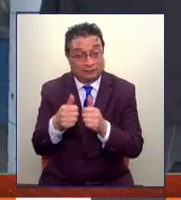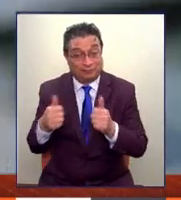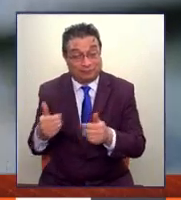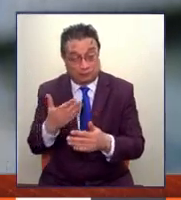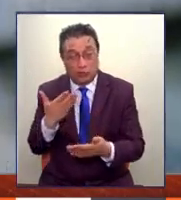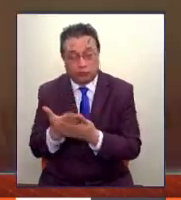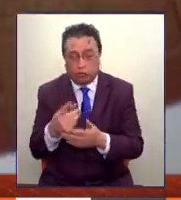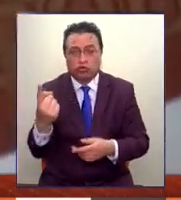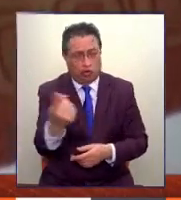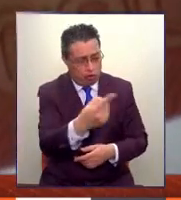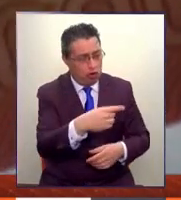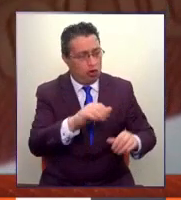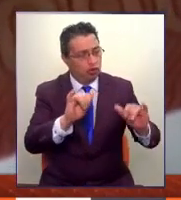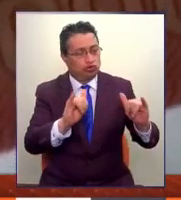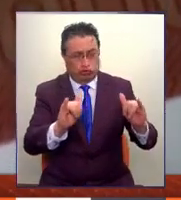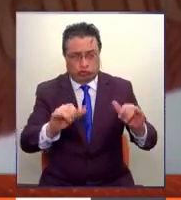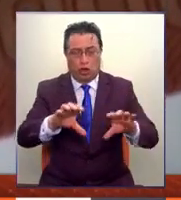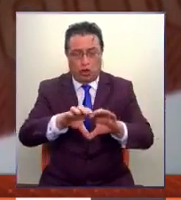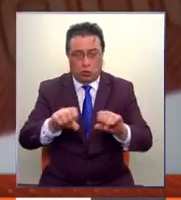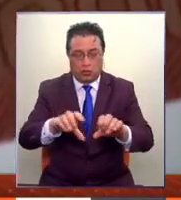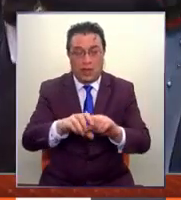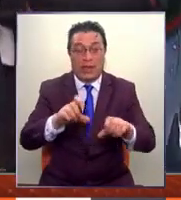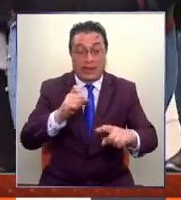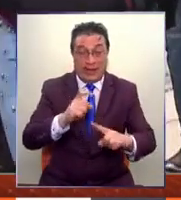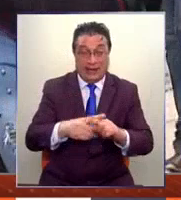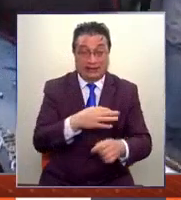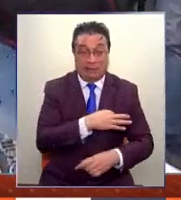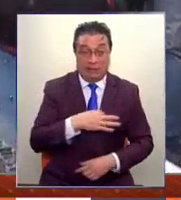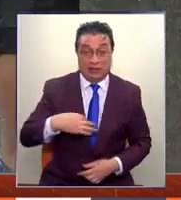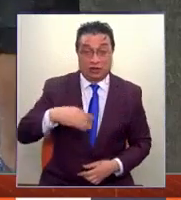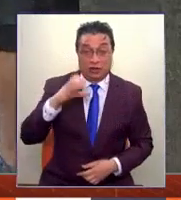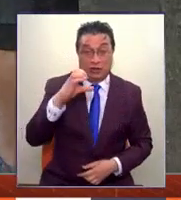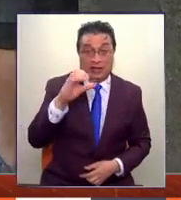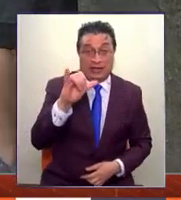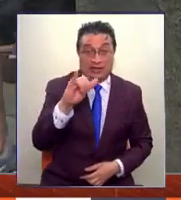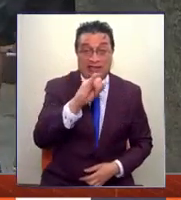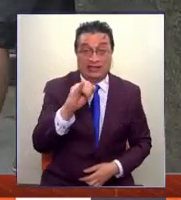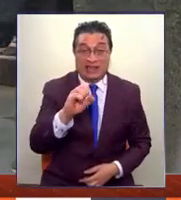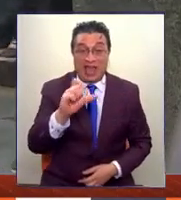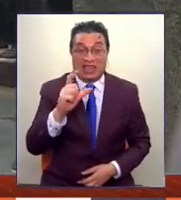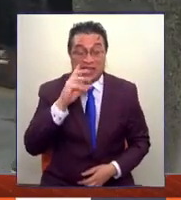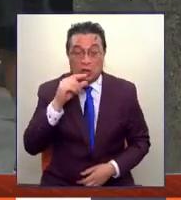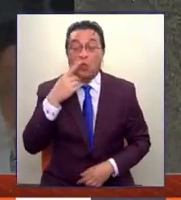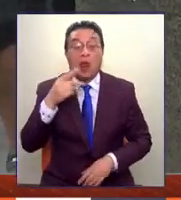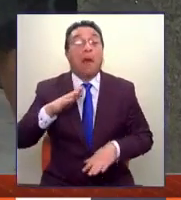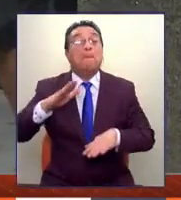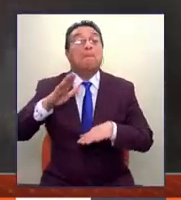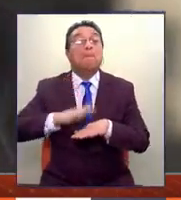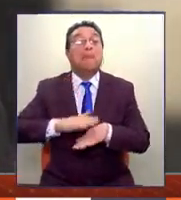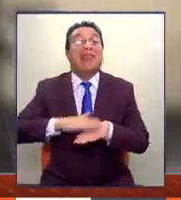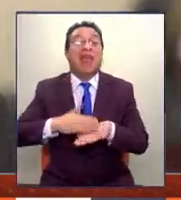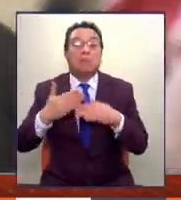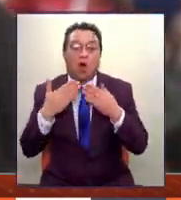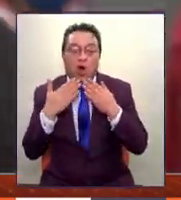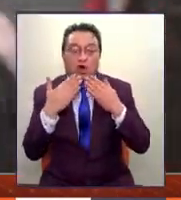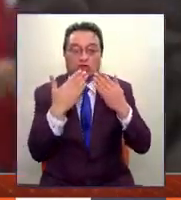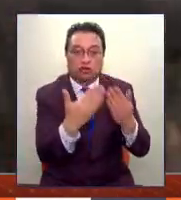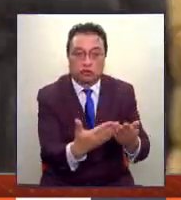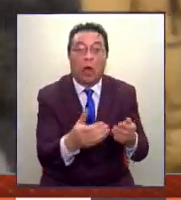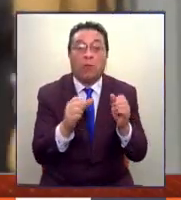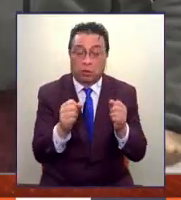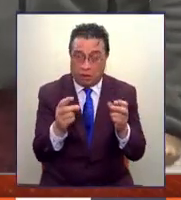varios personeros, incluyendo el exministro Isaguirre, de proponer un préstamo solidario, que además hemos